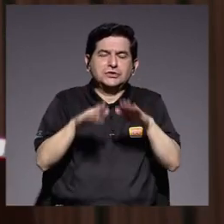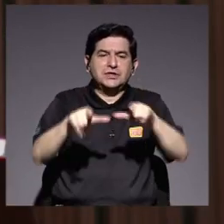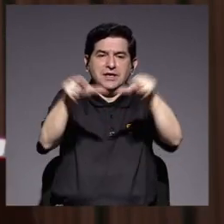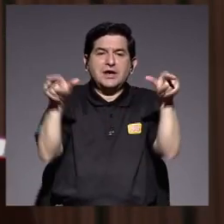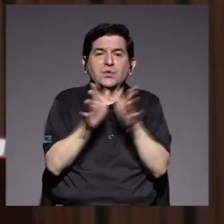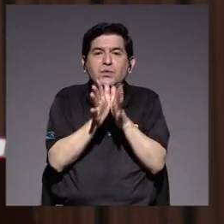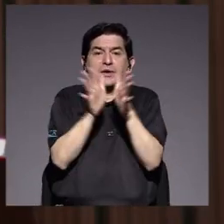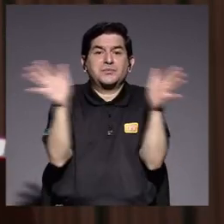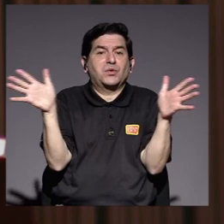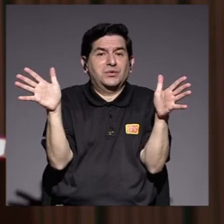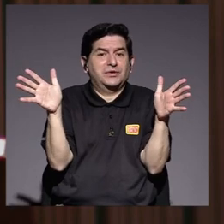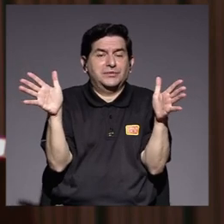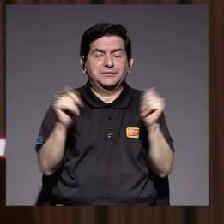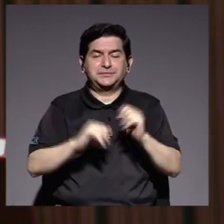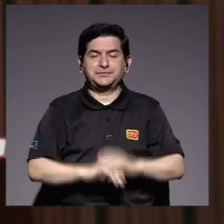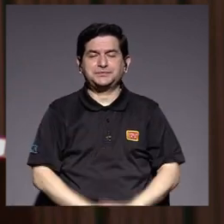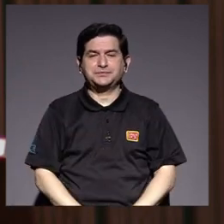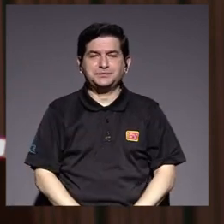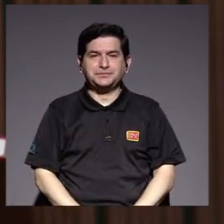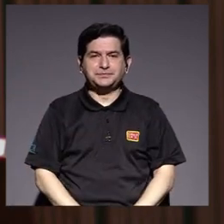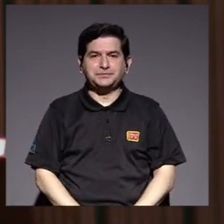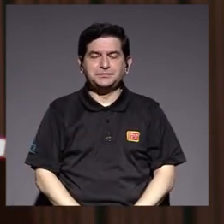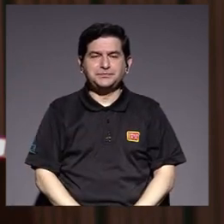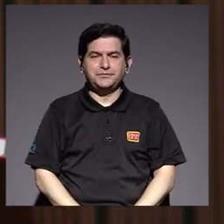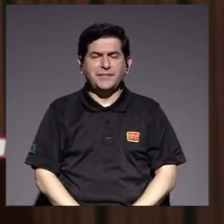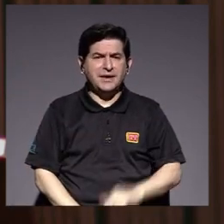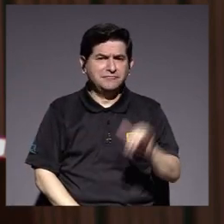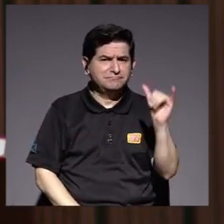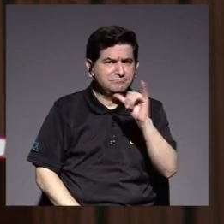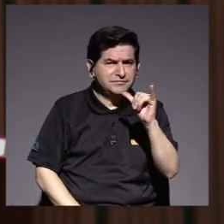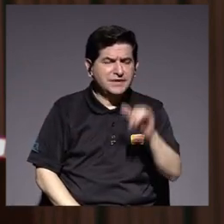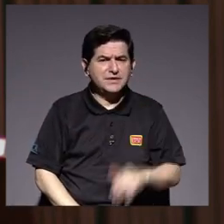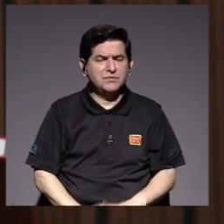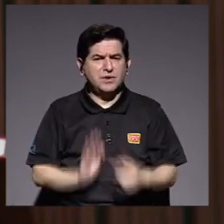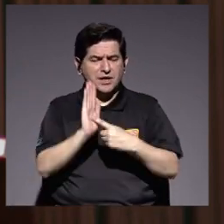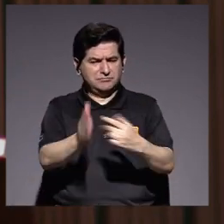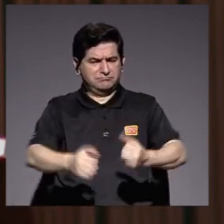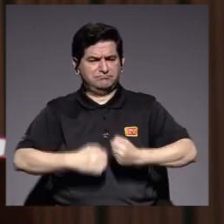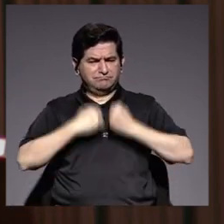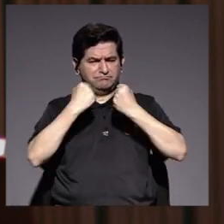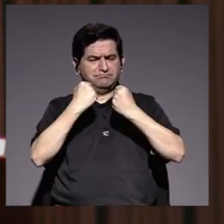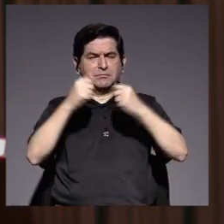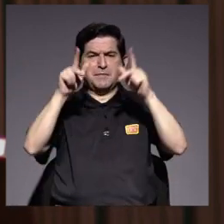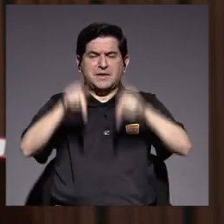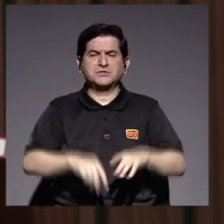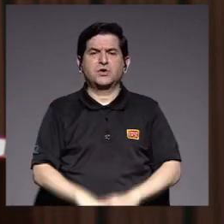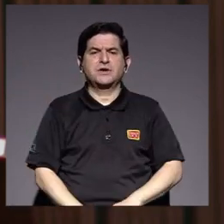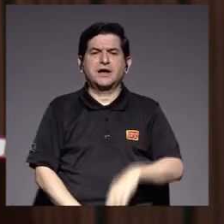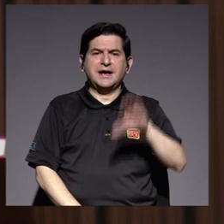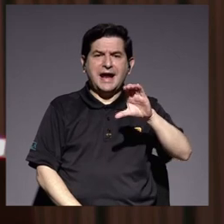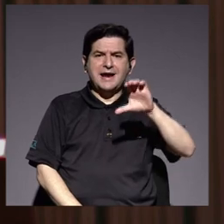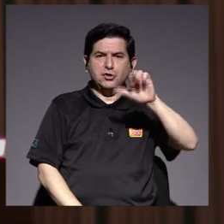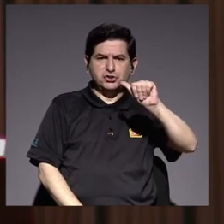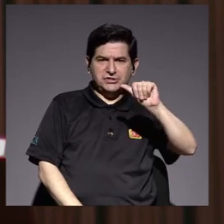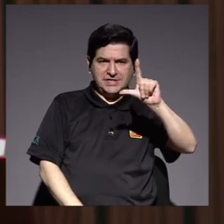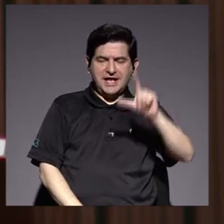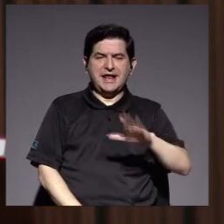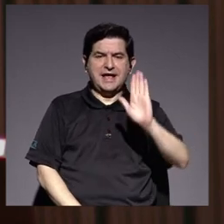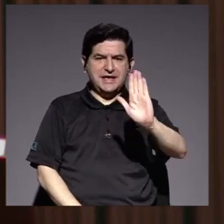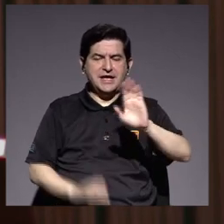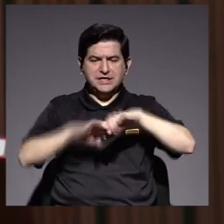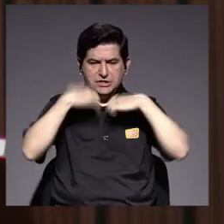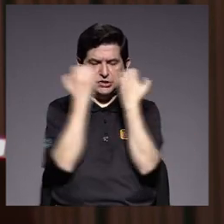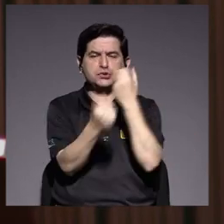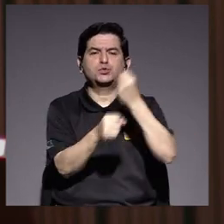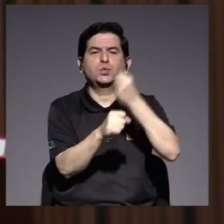sitios públicos. También ha mostrado todo su valor personas como don Carlos Araya y su equipo